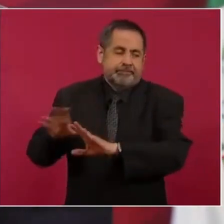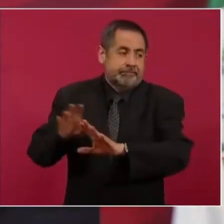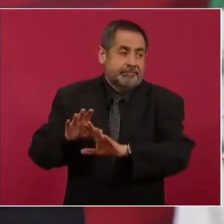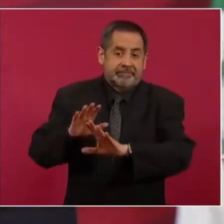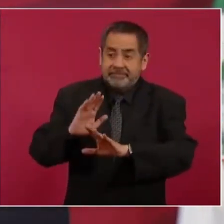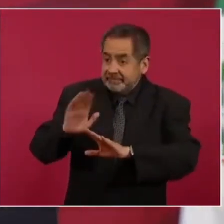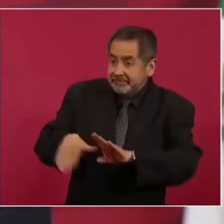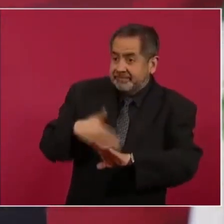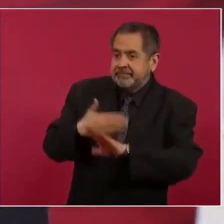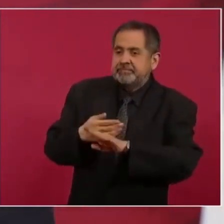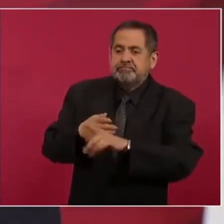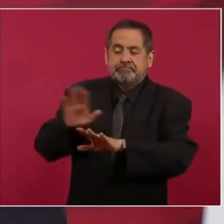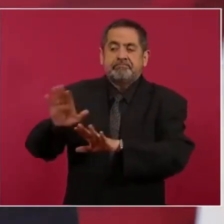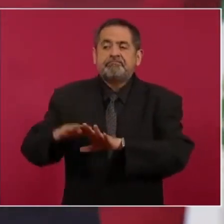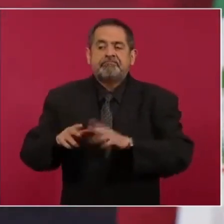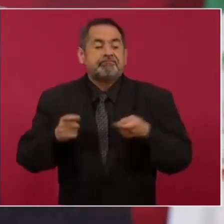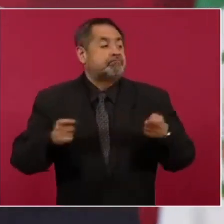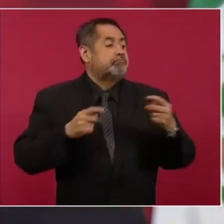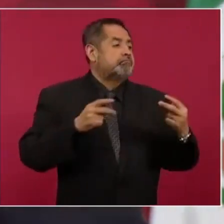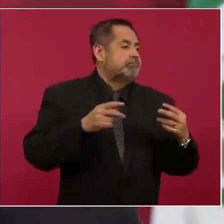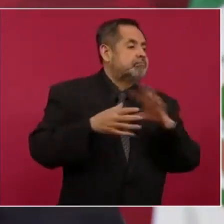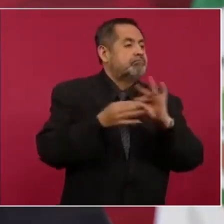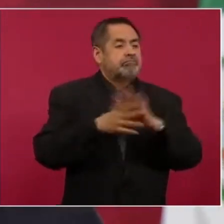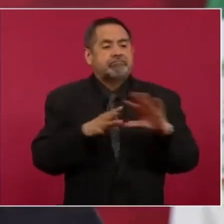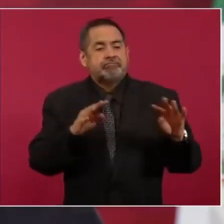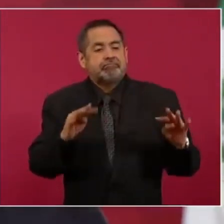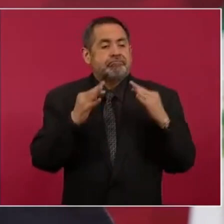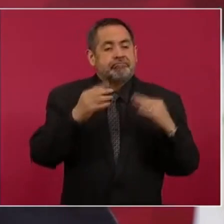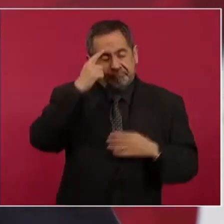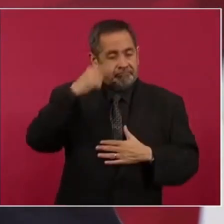todavía lo usaron con propósitos políticos electorales.